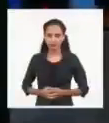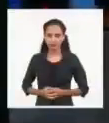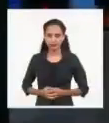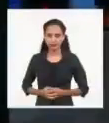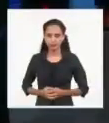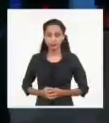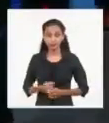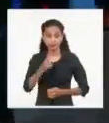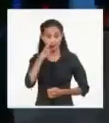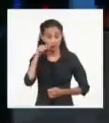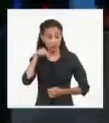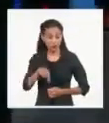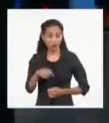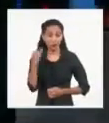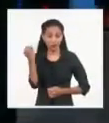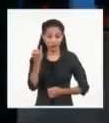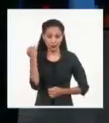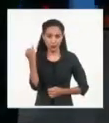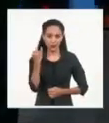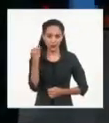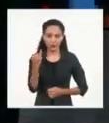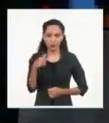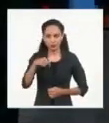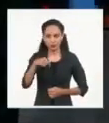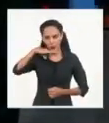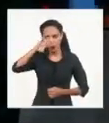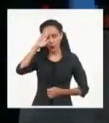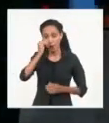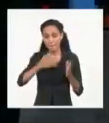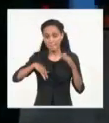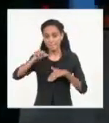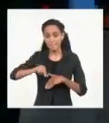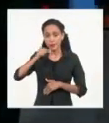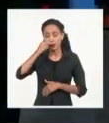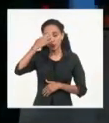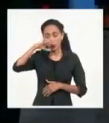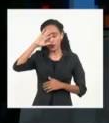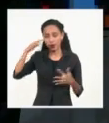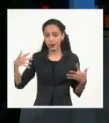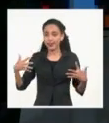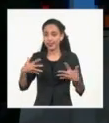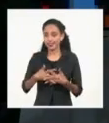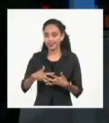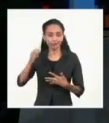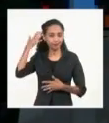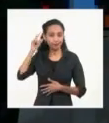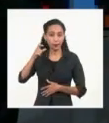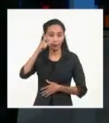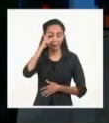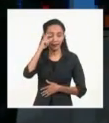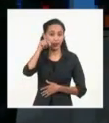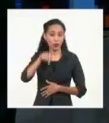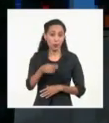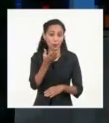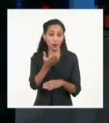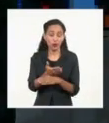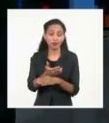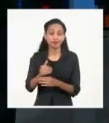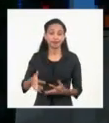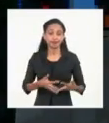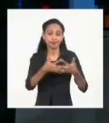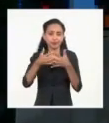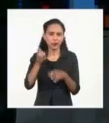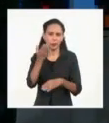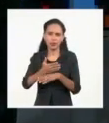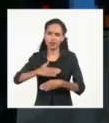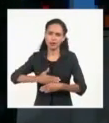Veamos qué sucede más allá de las fronteras de nuestro país. El ministro cubano de Relaciones Exteriores, Bruno Rodríguez Parrilla, exigió hoy en Nueva York el fin del